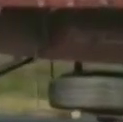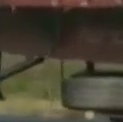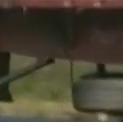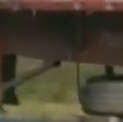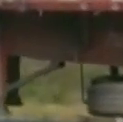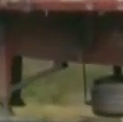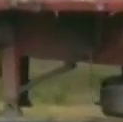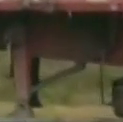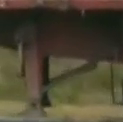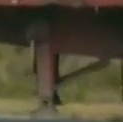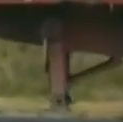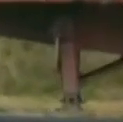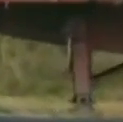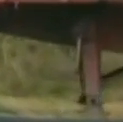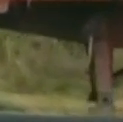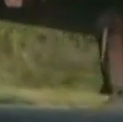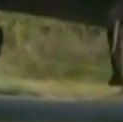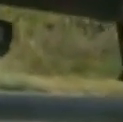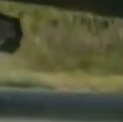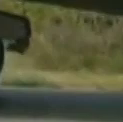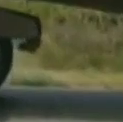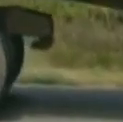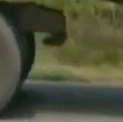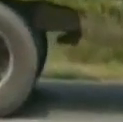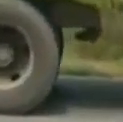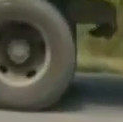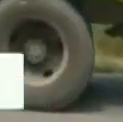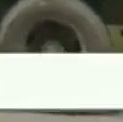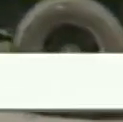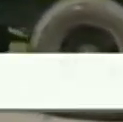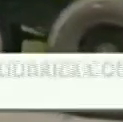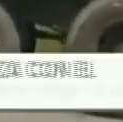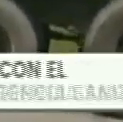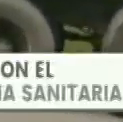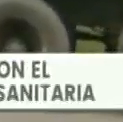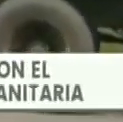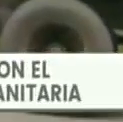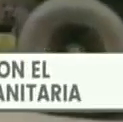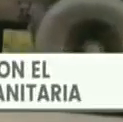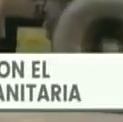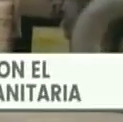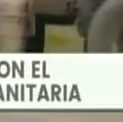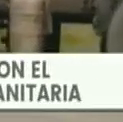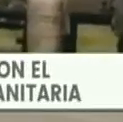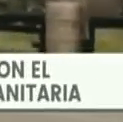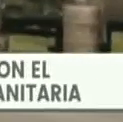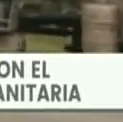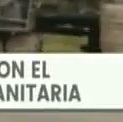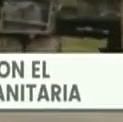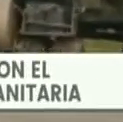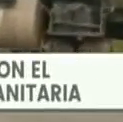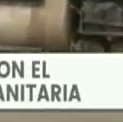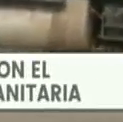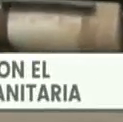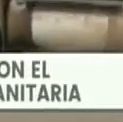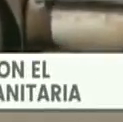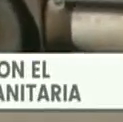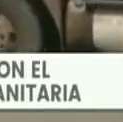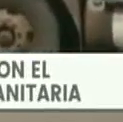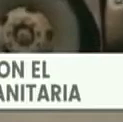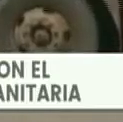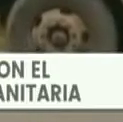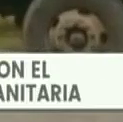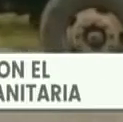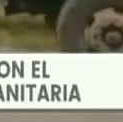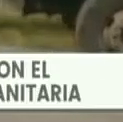desidia, con más terror en los hospitales y con un colapso generalizado por los tremendos casos de